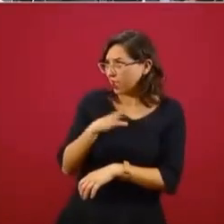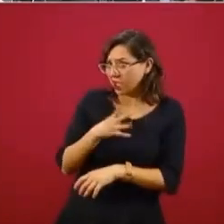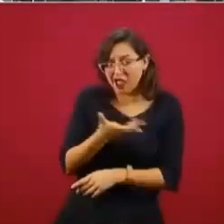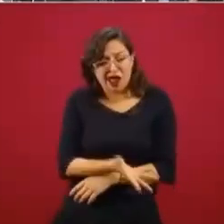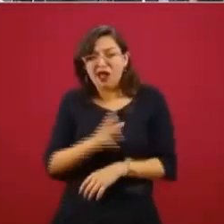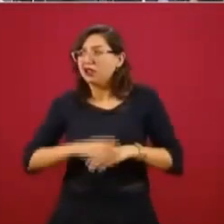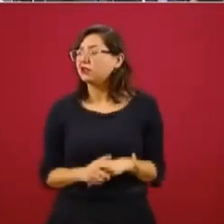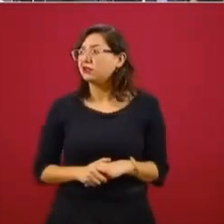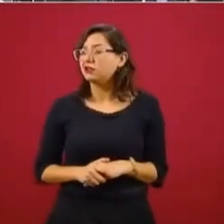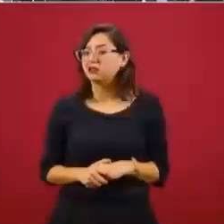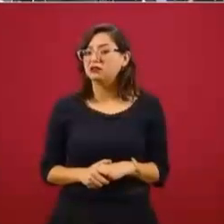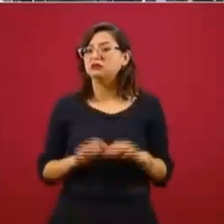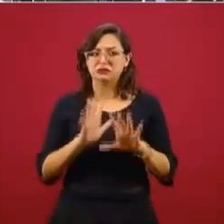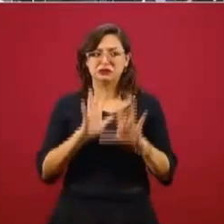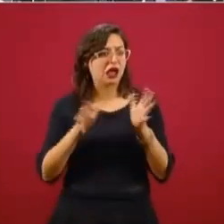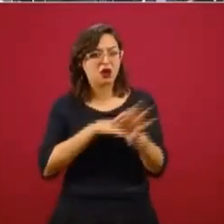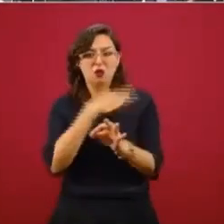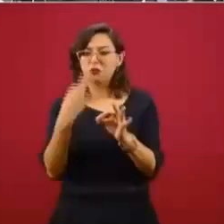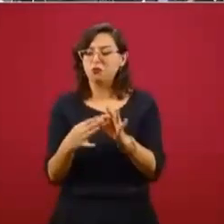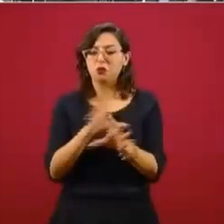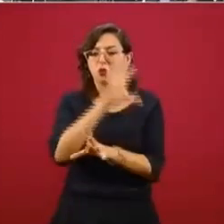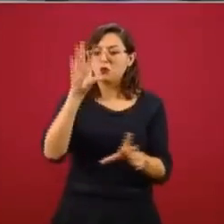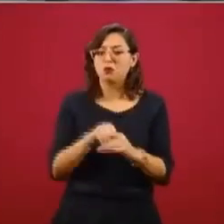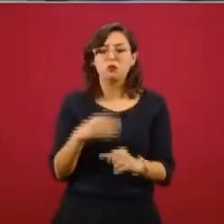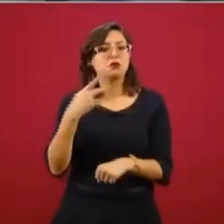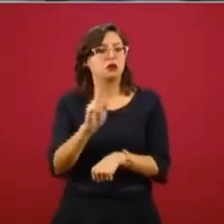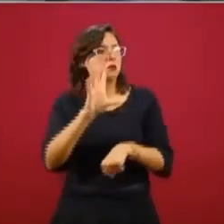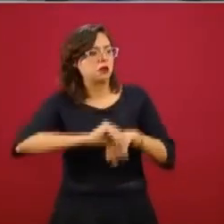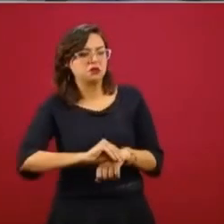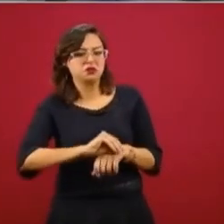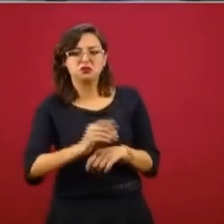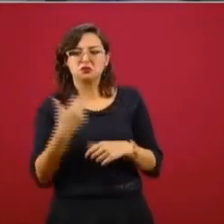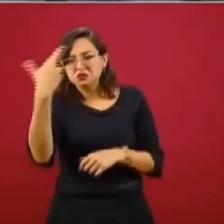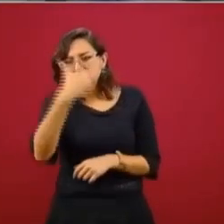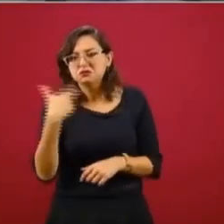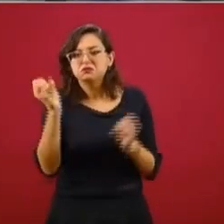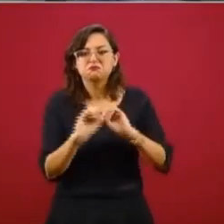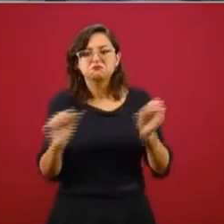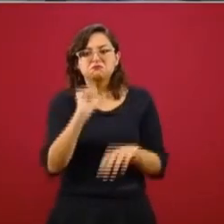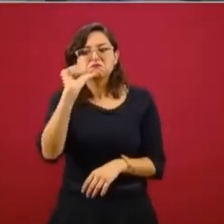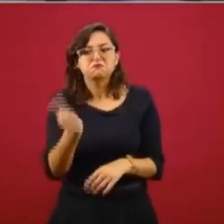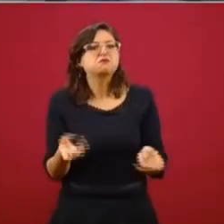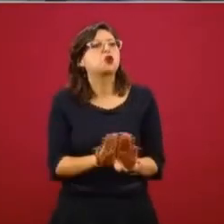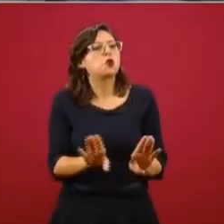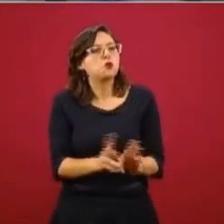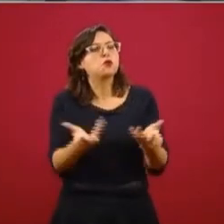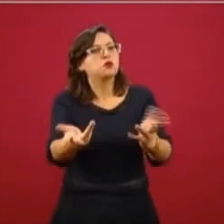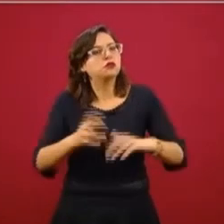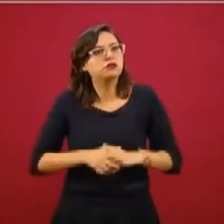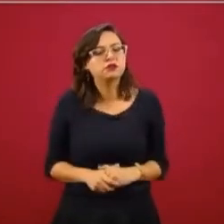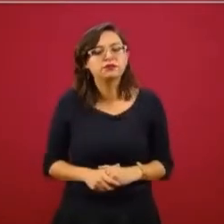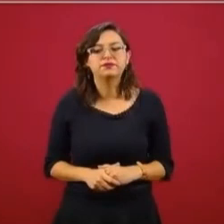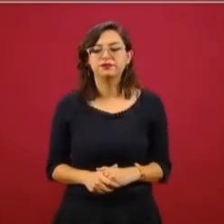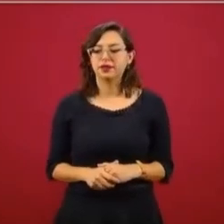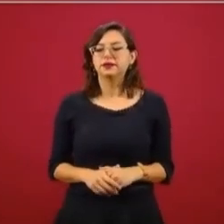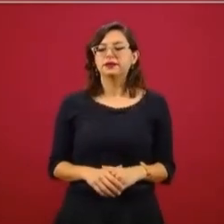técnica y la infraestructura. En el caso… es que no hay permiso, no le han revisado. No, en el caso, por ejemplo,